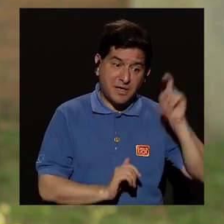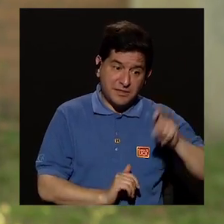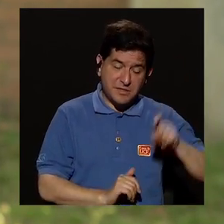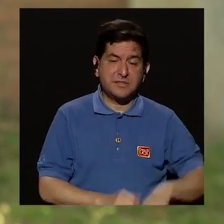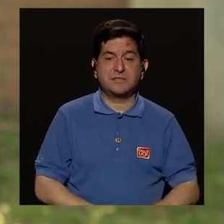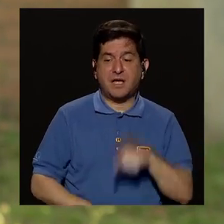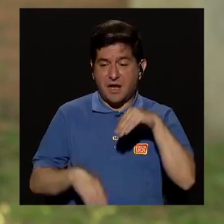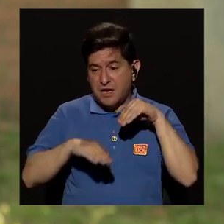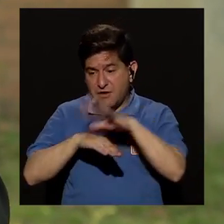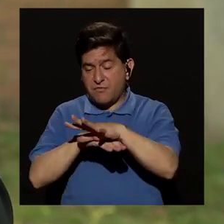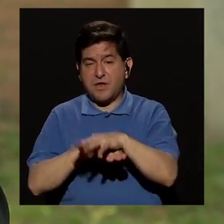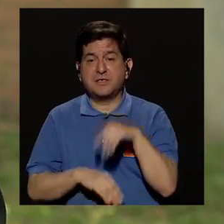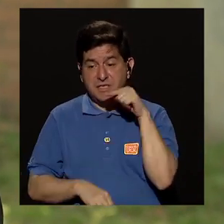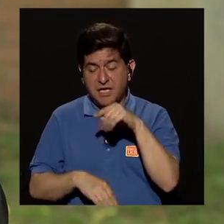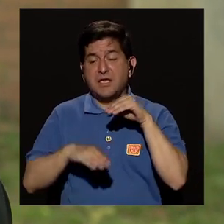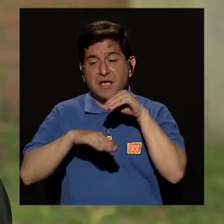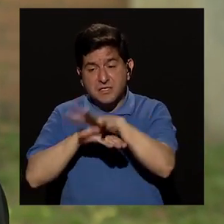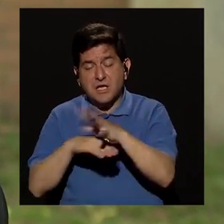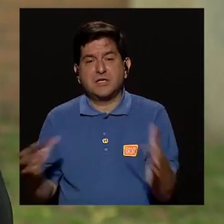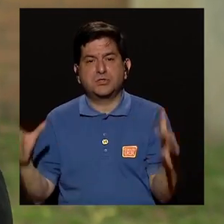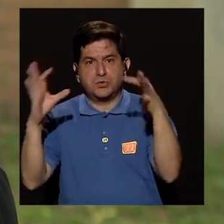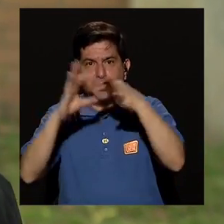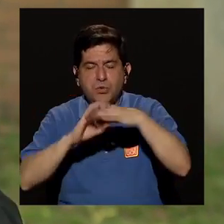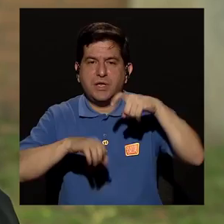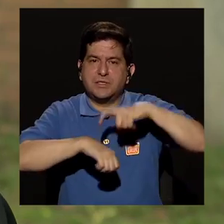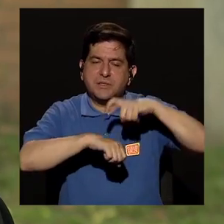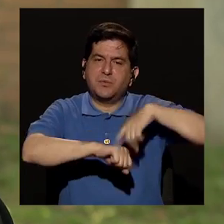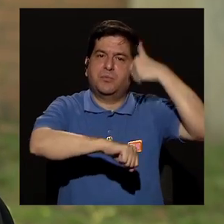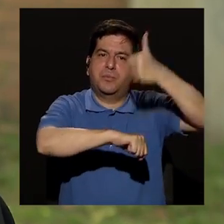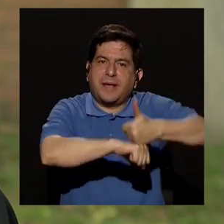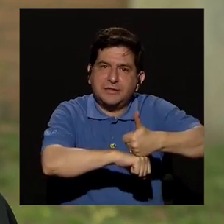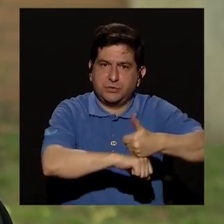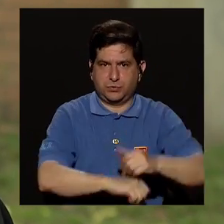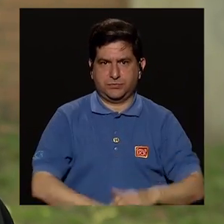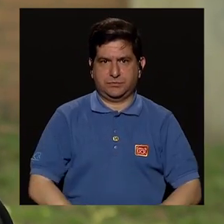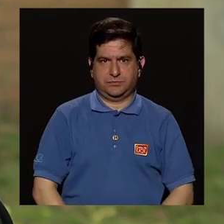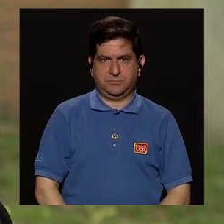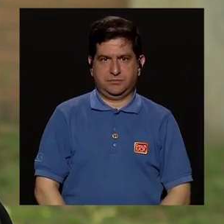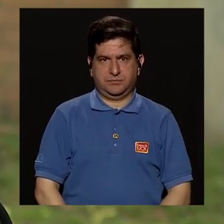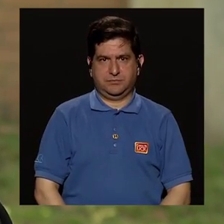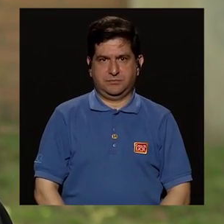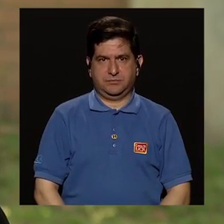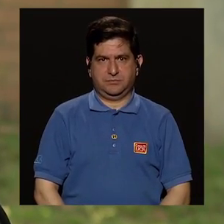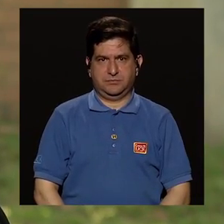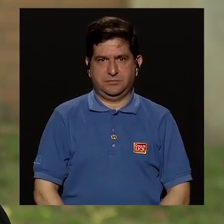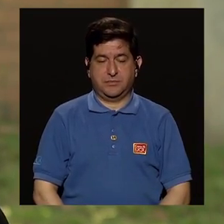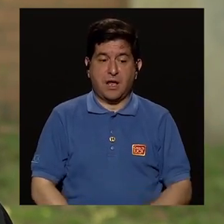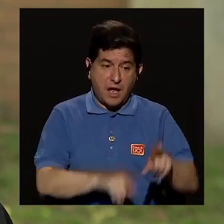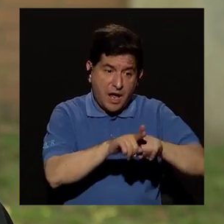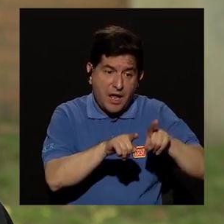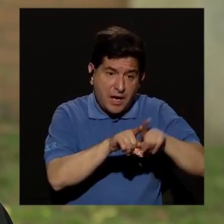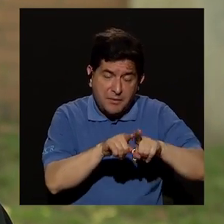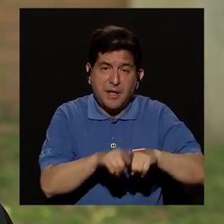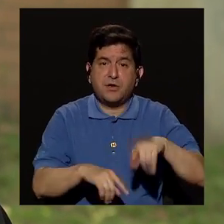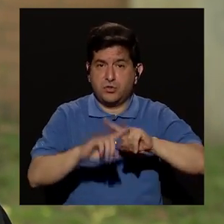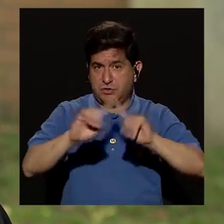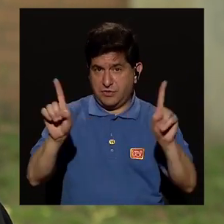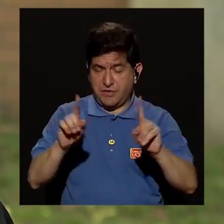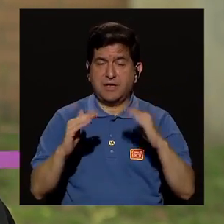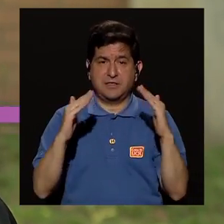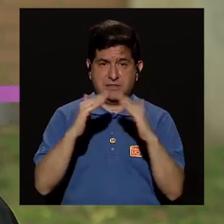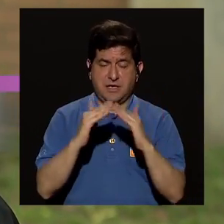haber consecuencias y si hay consecuencias, debemos ser congruentes a la hora de ponerlas, consecuentes. Si hay hermanos en la casa